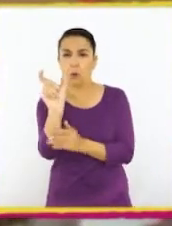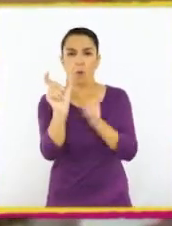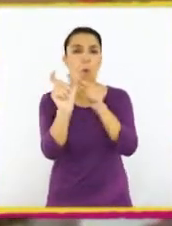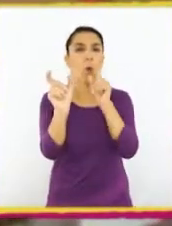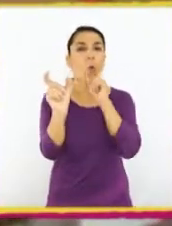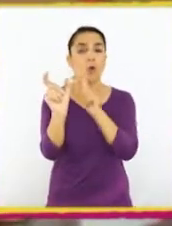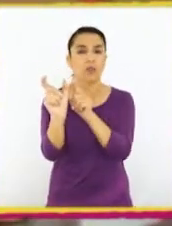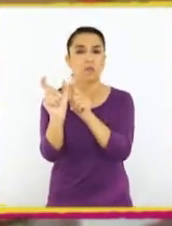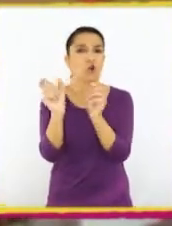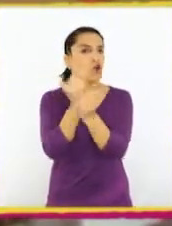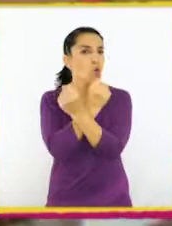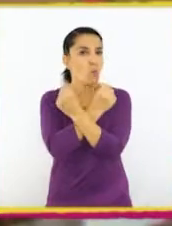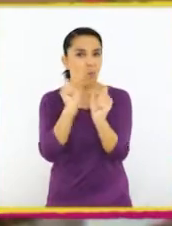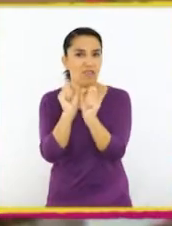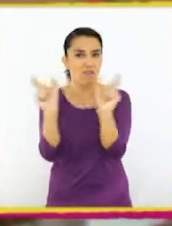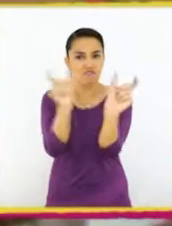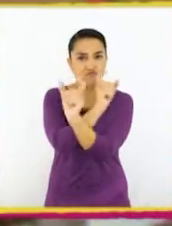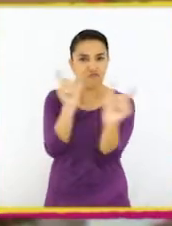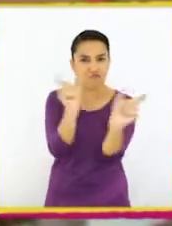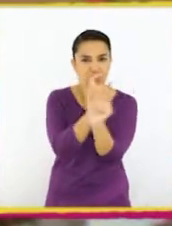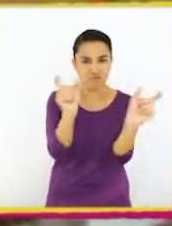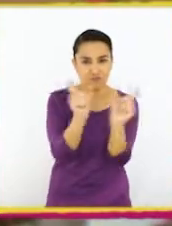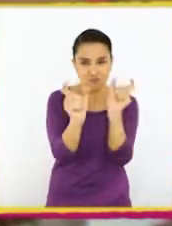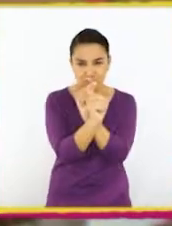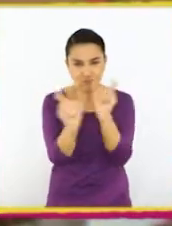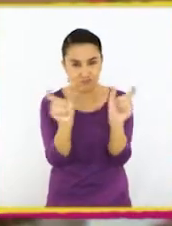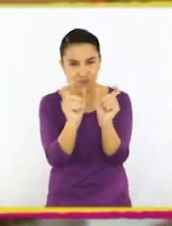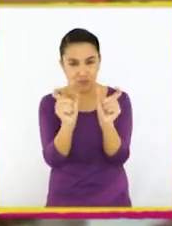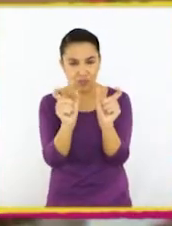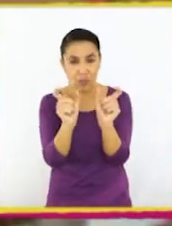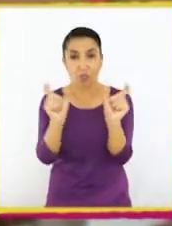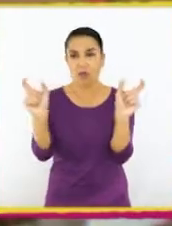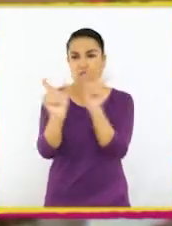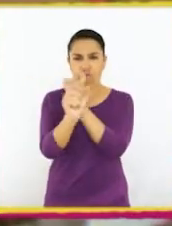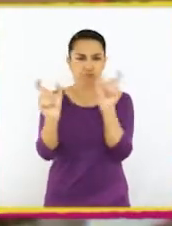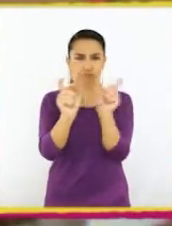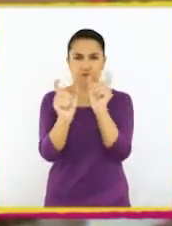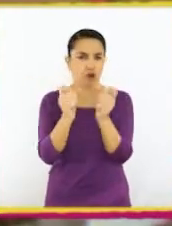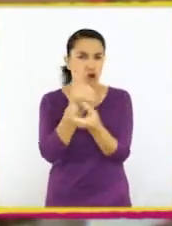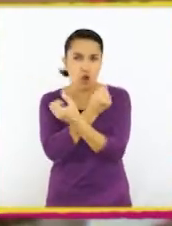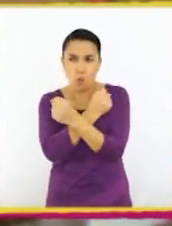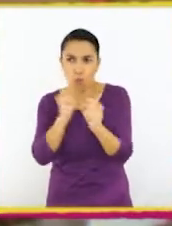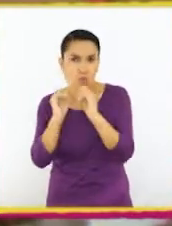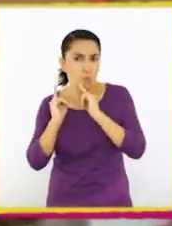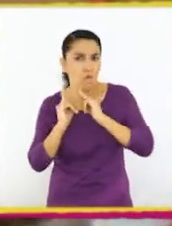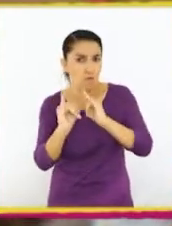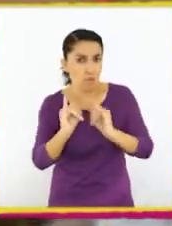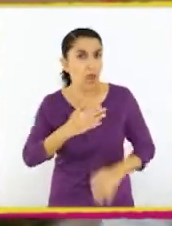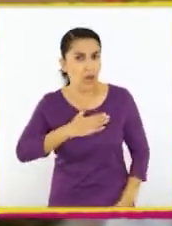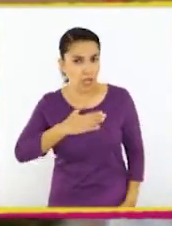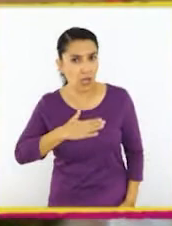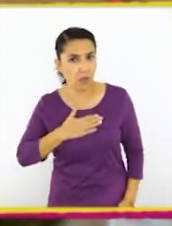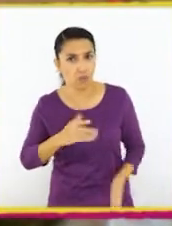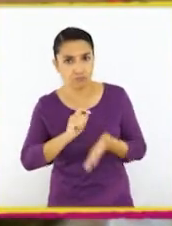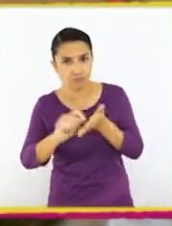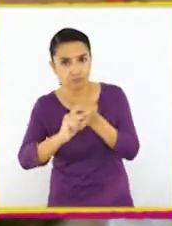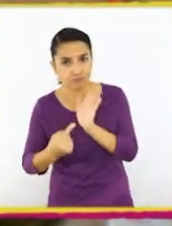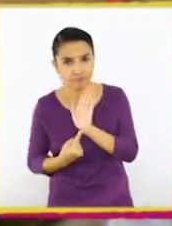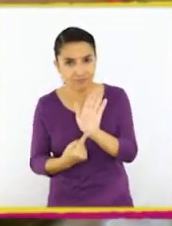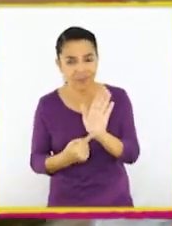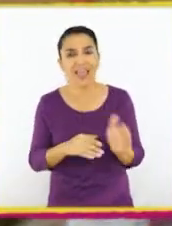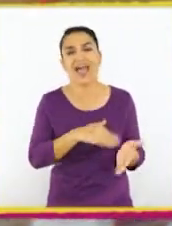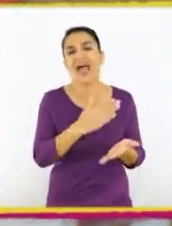se pueden mezclar con otras. De lo contrario, corremos el riesgo de no transmitir el mensaje que queremos. Entonces,